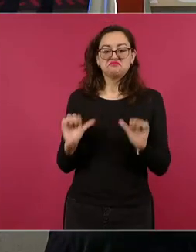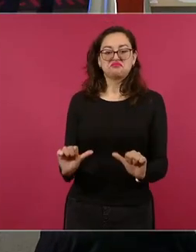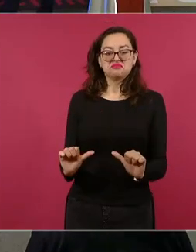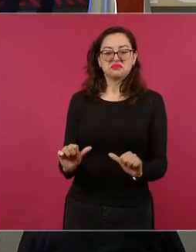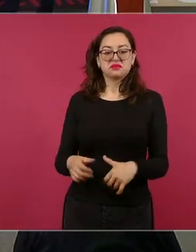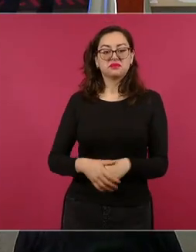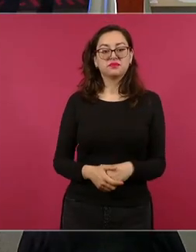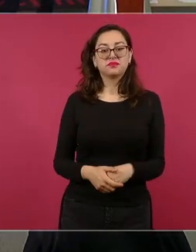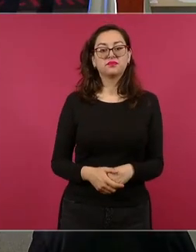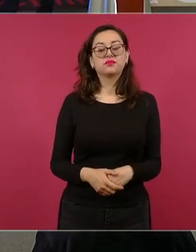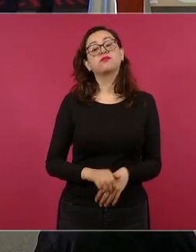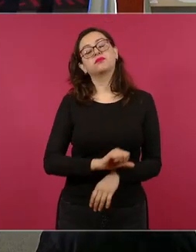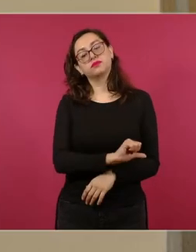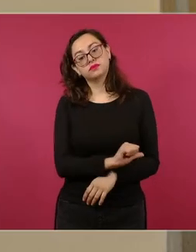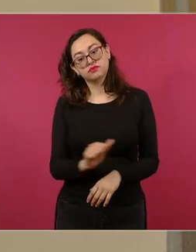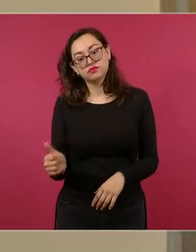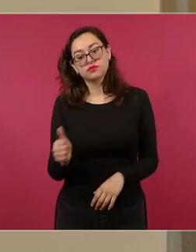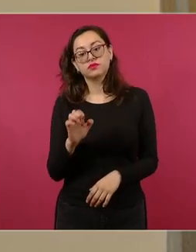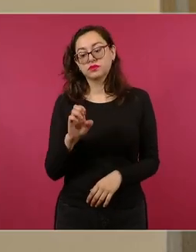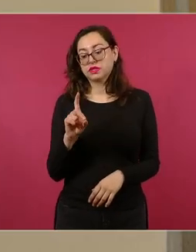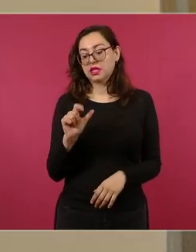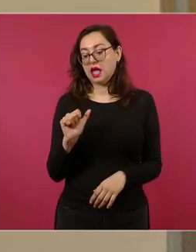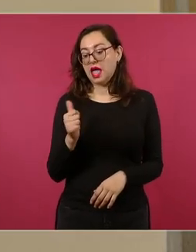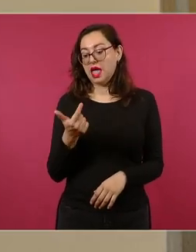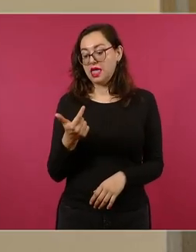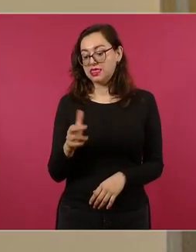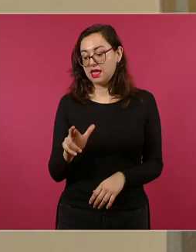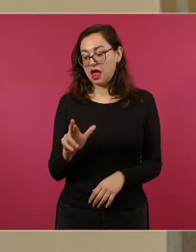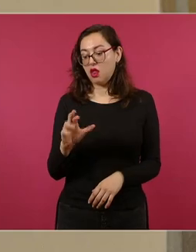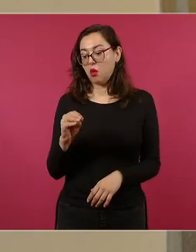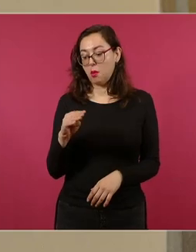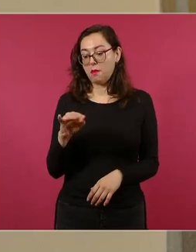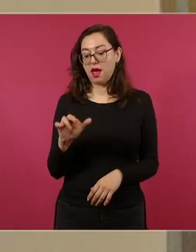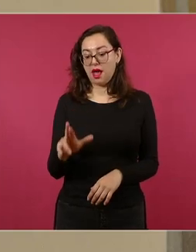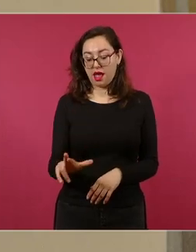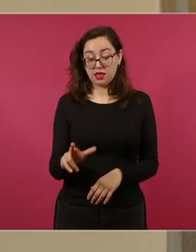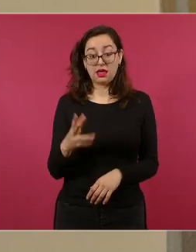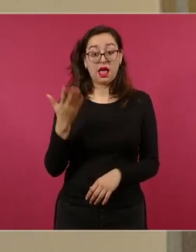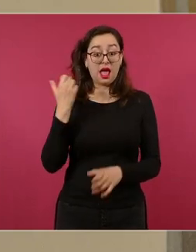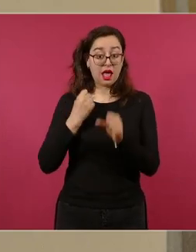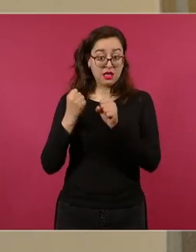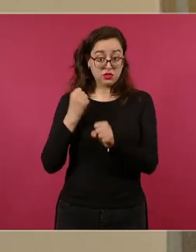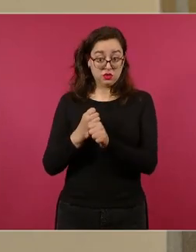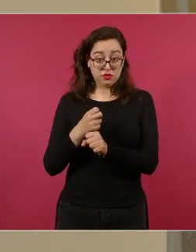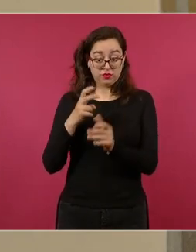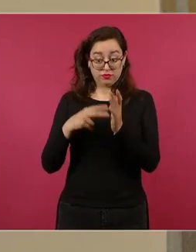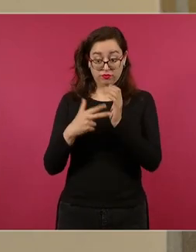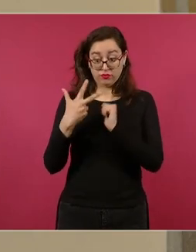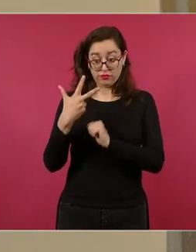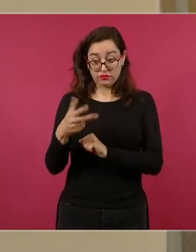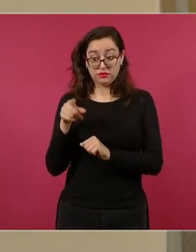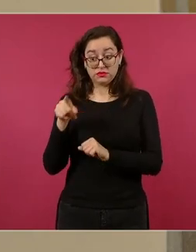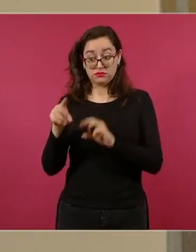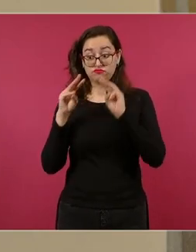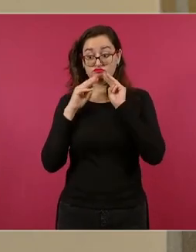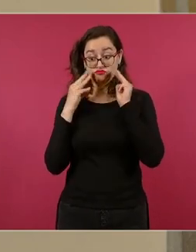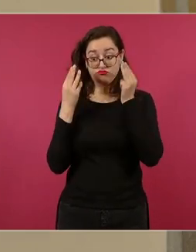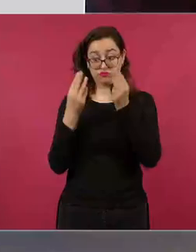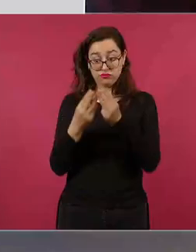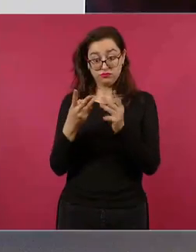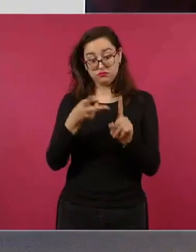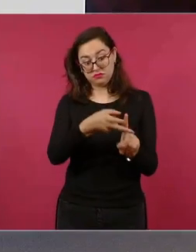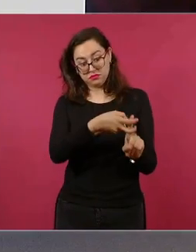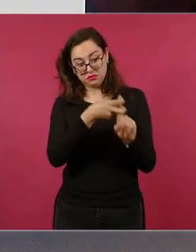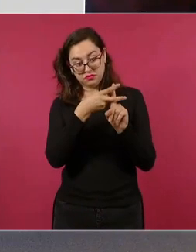Edgar Omar N., él es detenido en 2008, está progresado por delincuencia organizada y privación